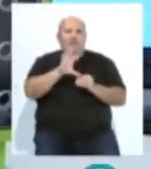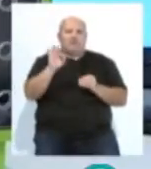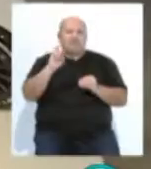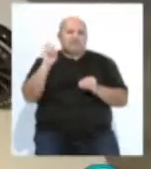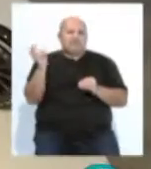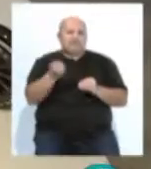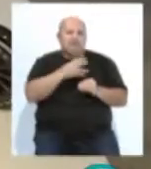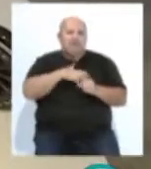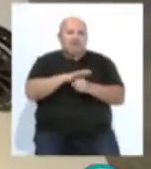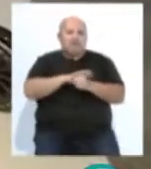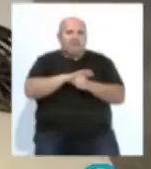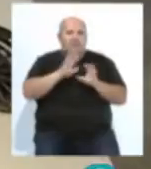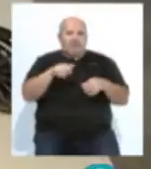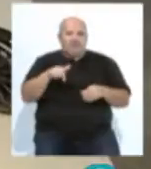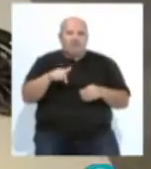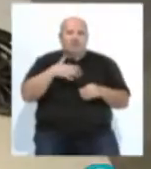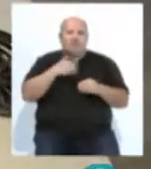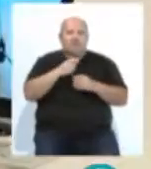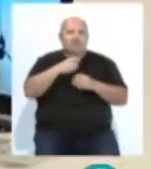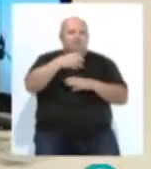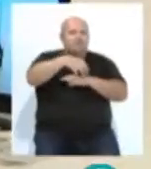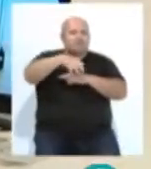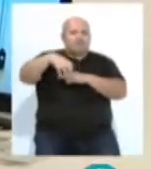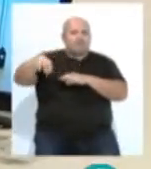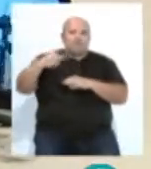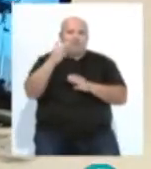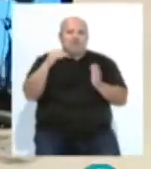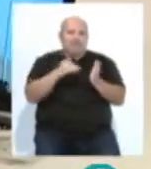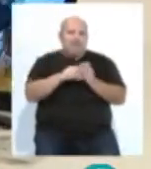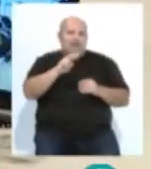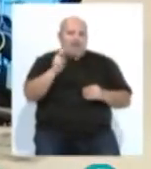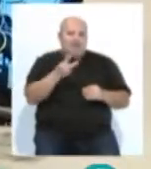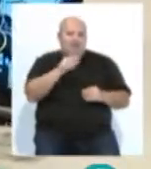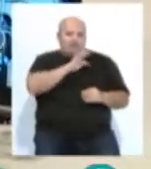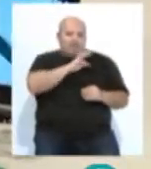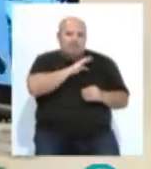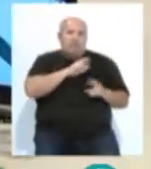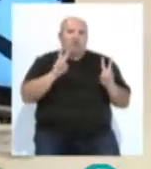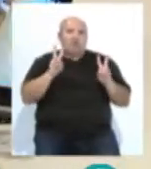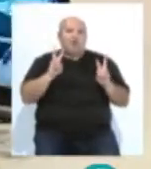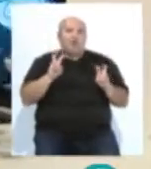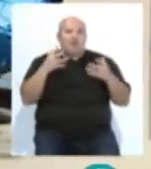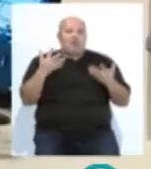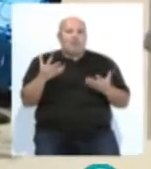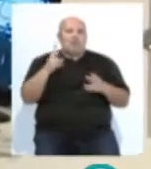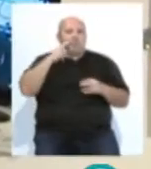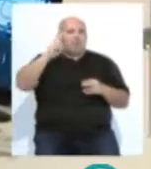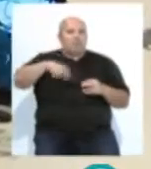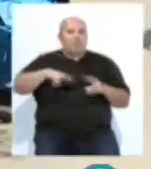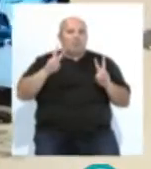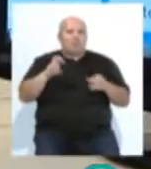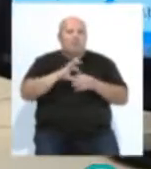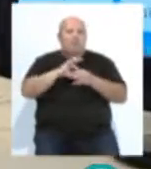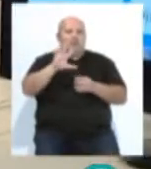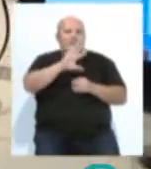entidades de la provincia de Cádiz y se repartirán más de 20.000 euros en premios. Como novedad se han sumado nuevos reconocimientos